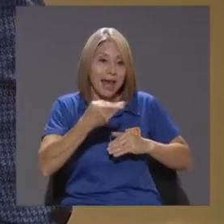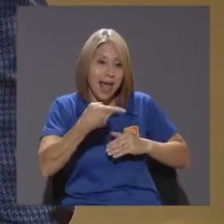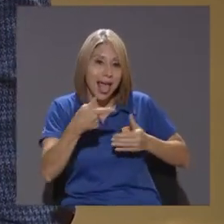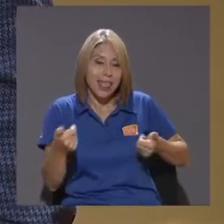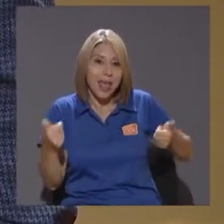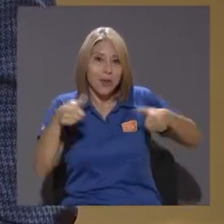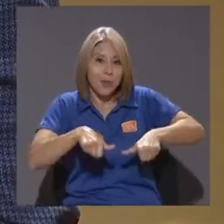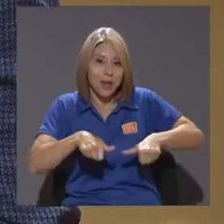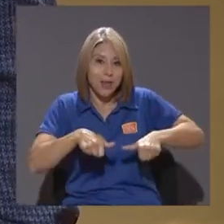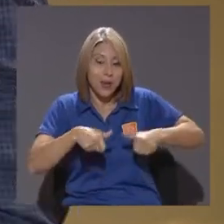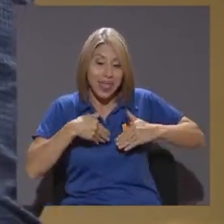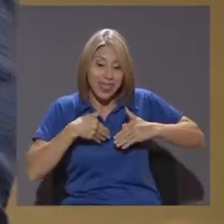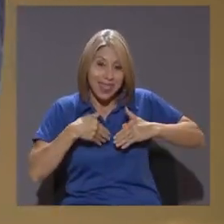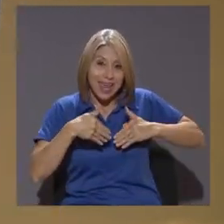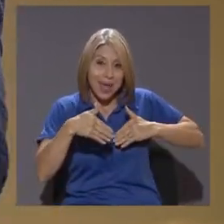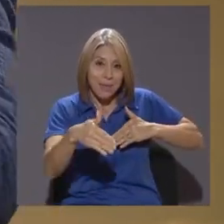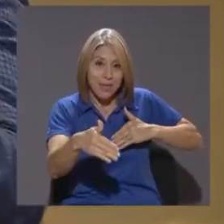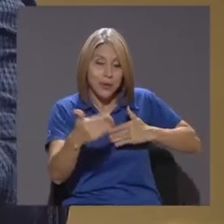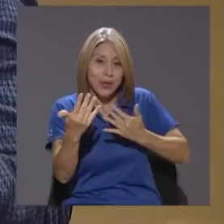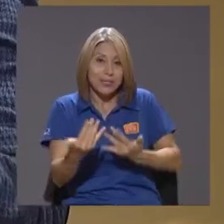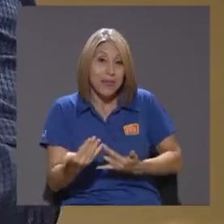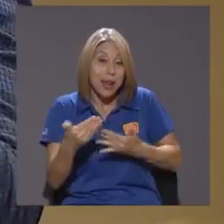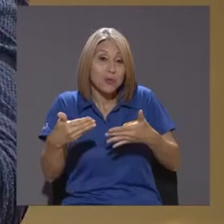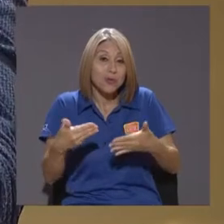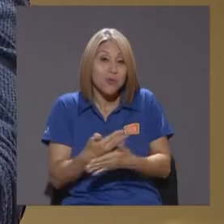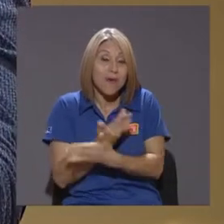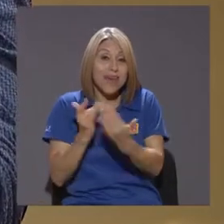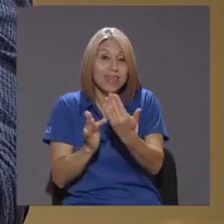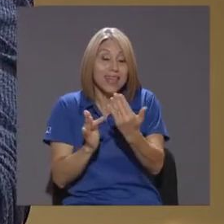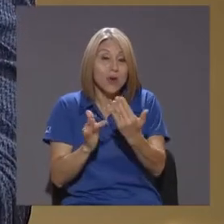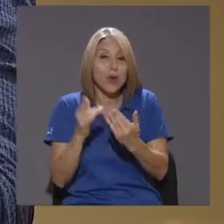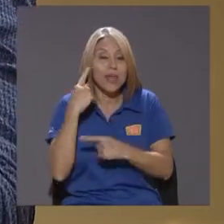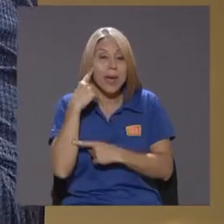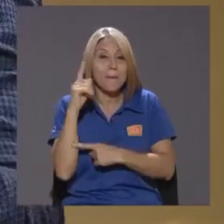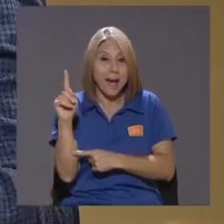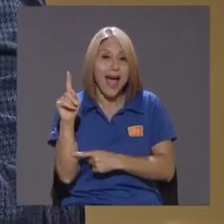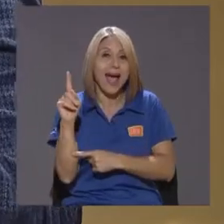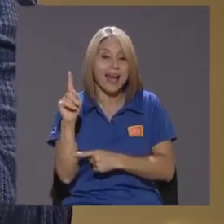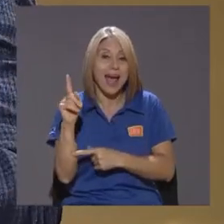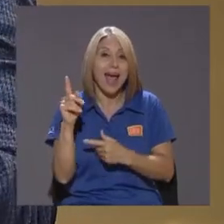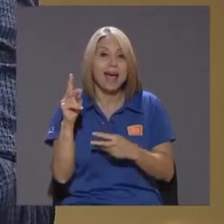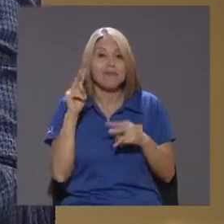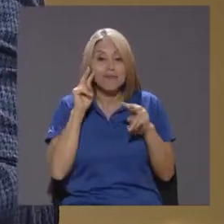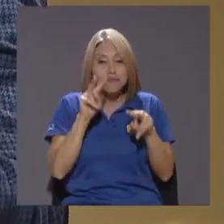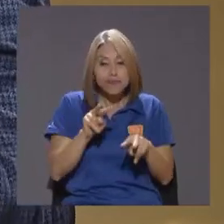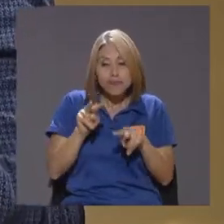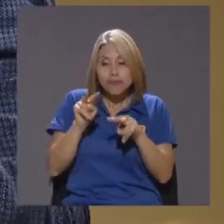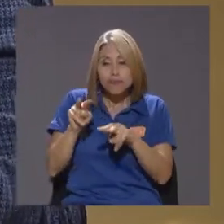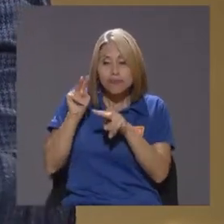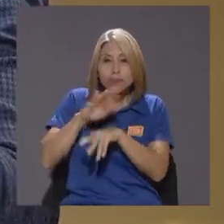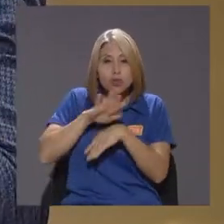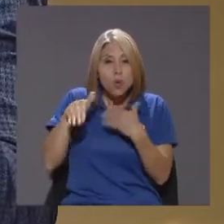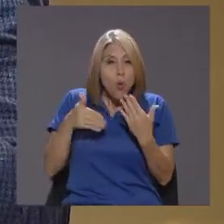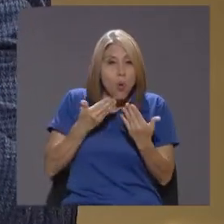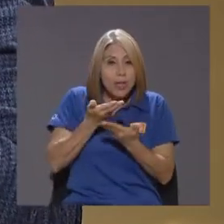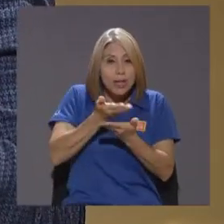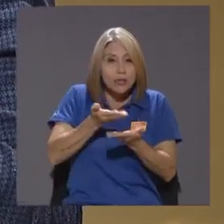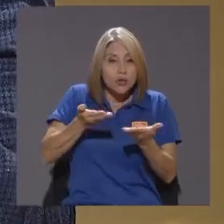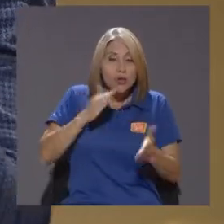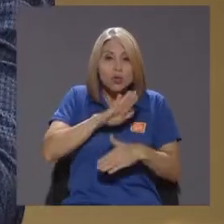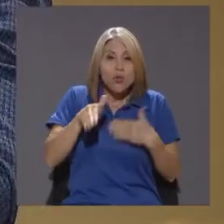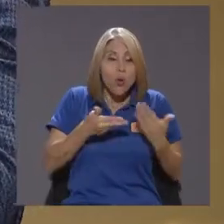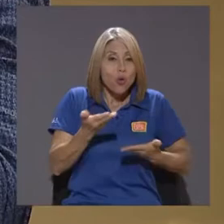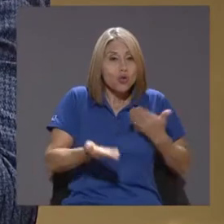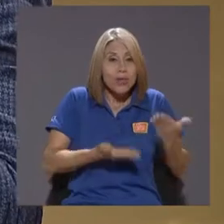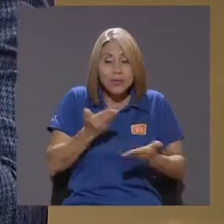camino Esperamos Que haya una nueva Tecnología Para el seguimiento De todas las mercancías Y todos los servicios De forma